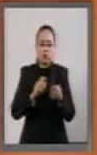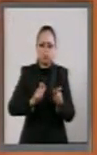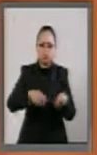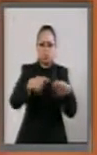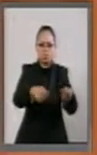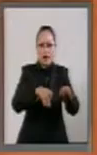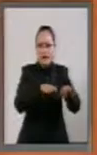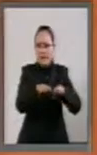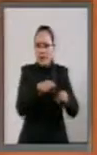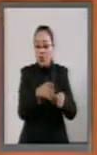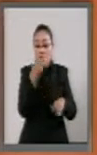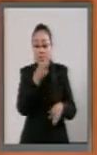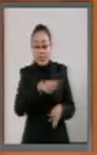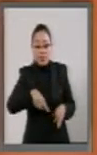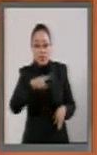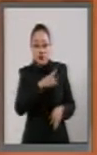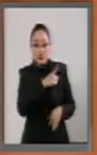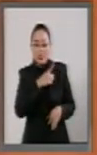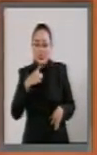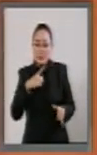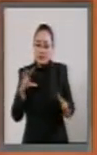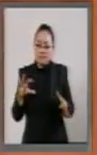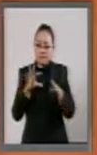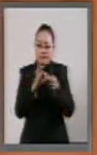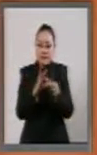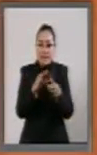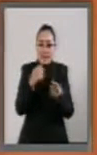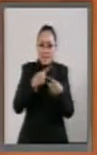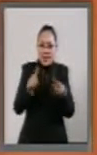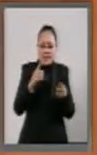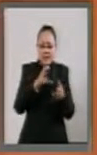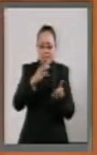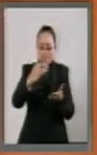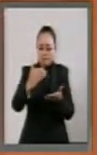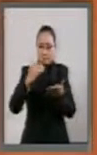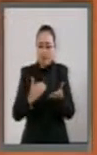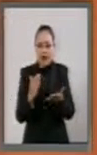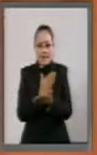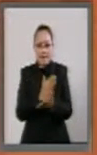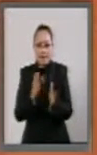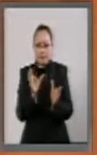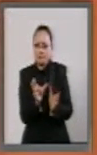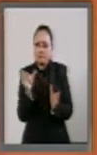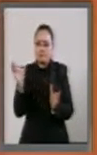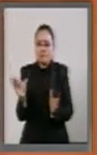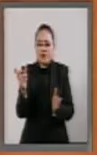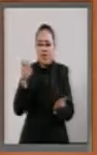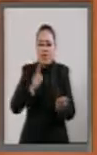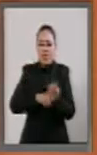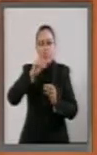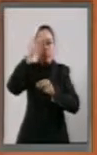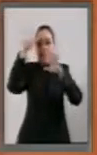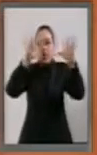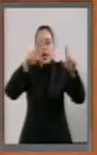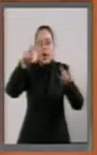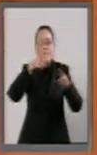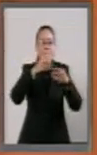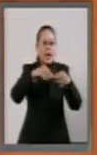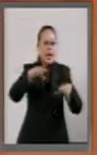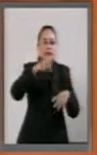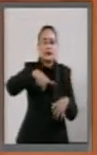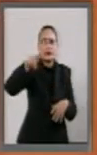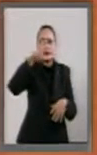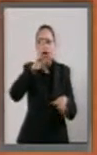Queremos que ellos estén en un apartado diferente. No queremos que estén en el universo de las declaraciones